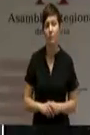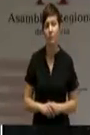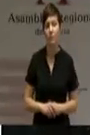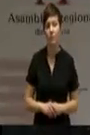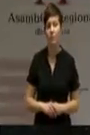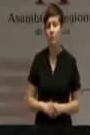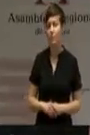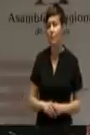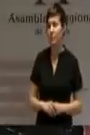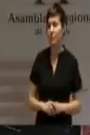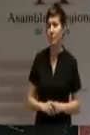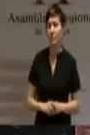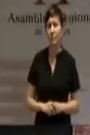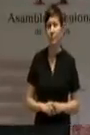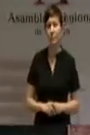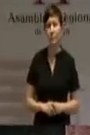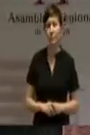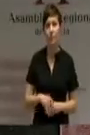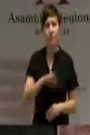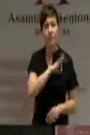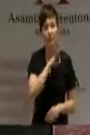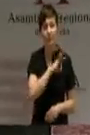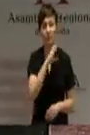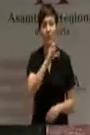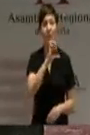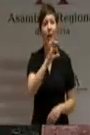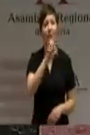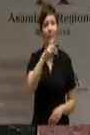SEÑOR PRESIDENTE. Señor Sánchez Castañol, guarda y silencio.